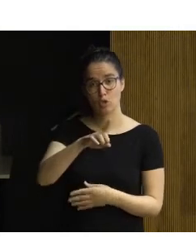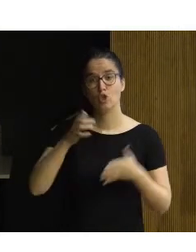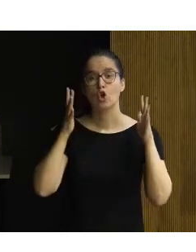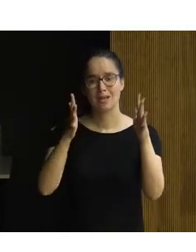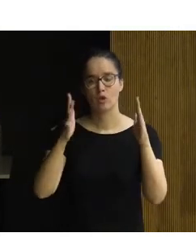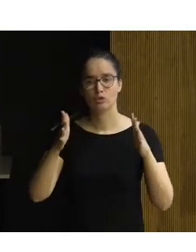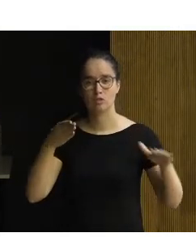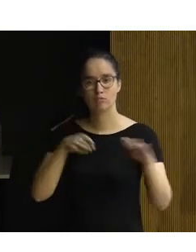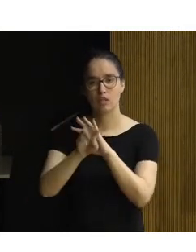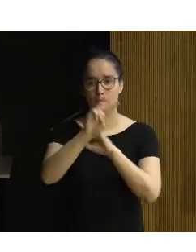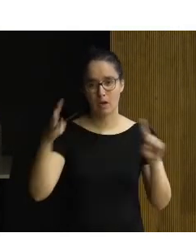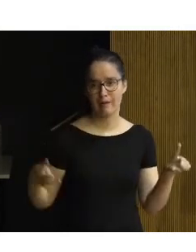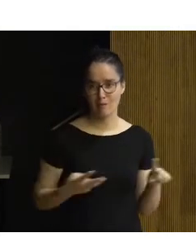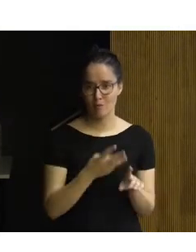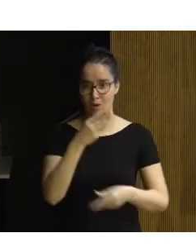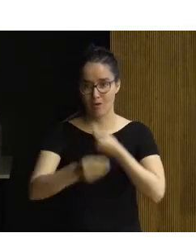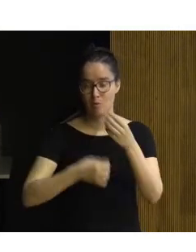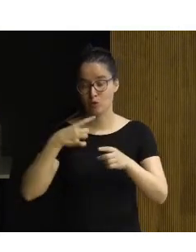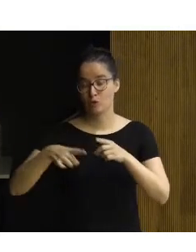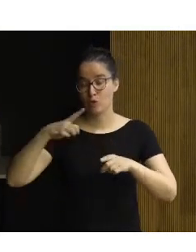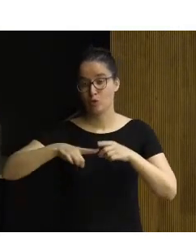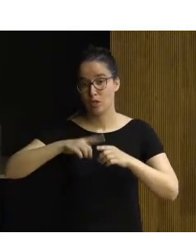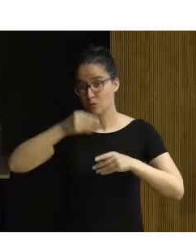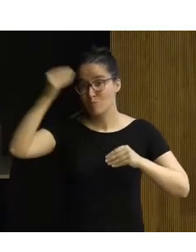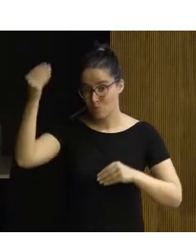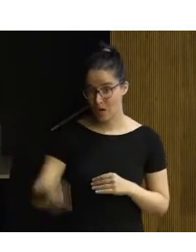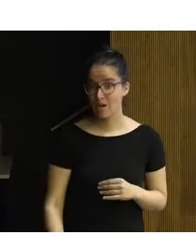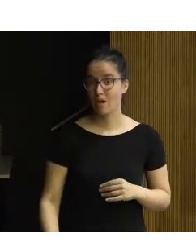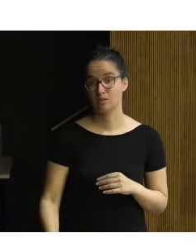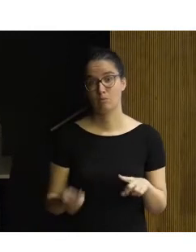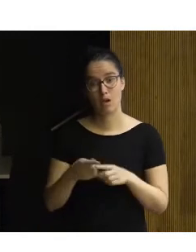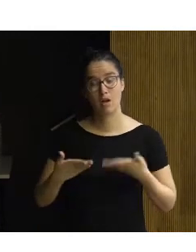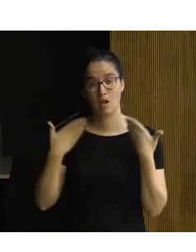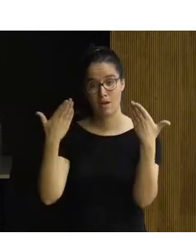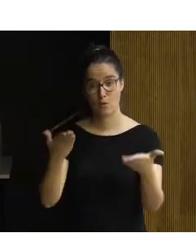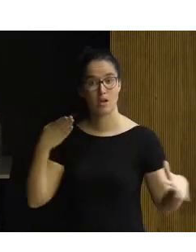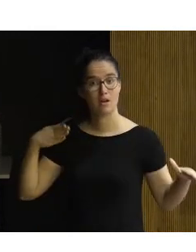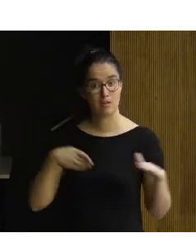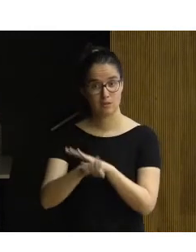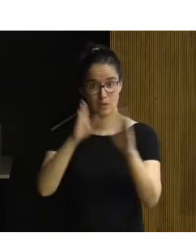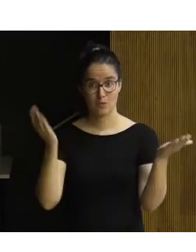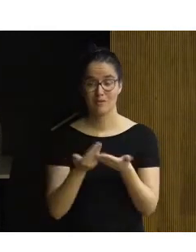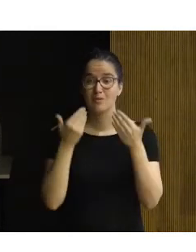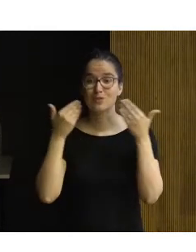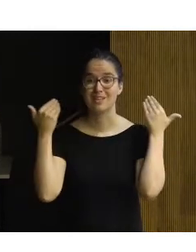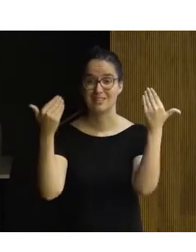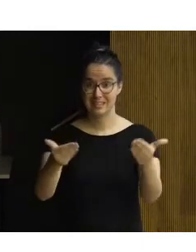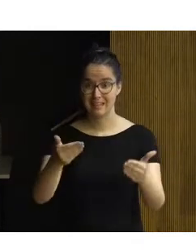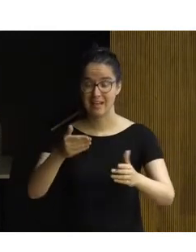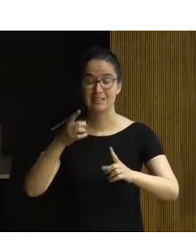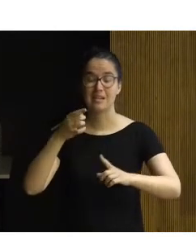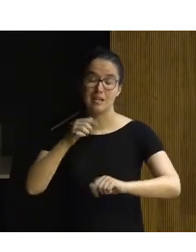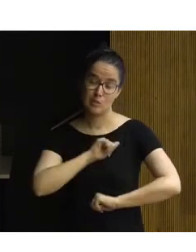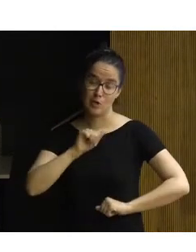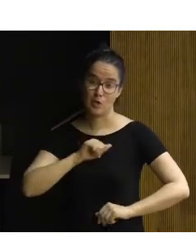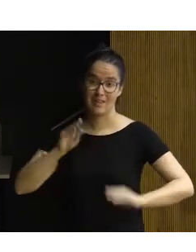recomiendo que consultéis nuestra página porque hacemos cosas verdaderamente buenas para favorecer la accesibilidad universal. Muchas gracias y espero que disfrutéis